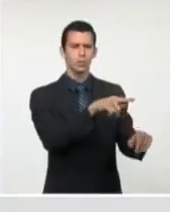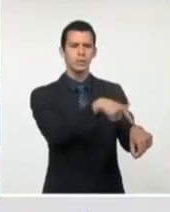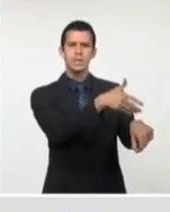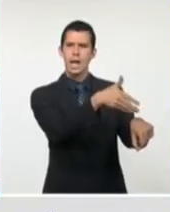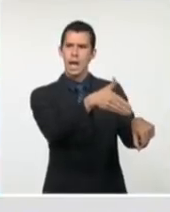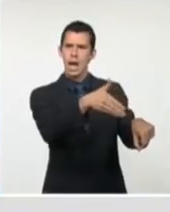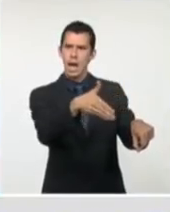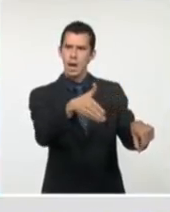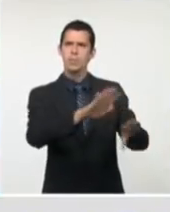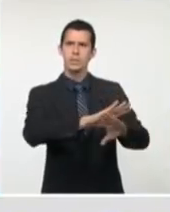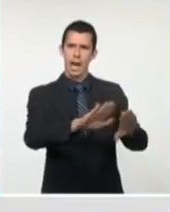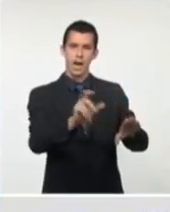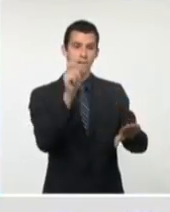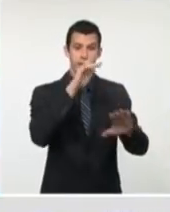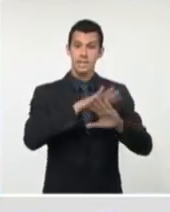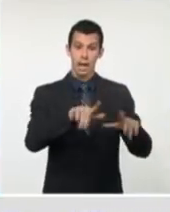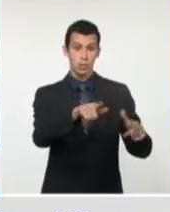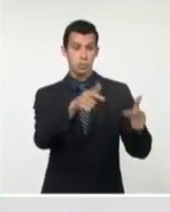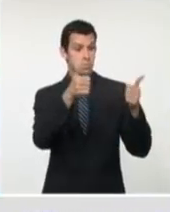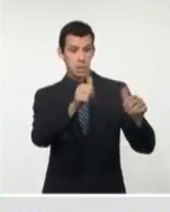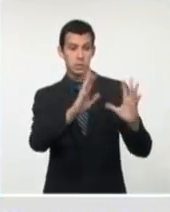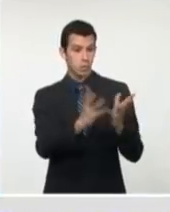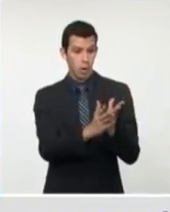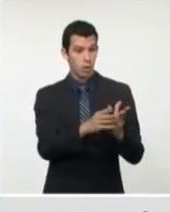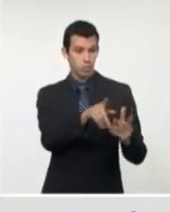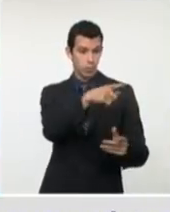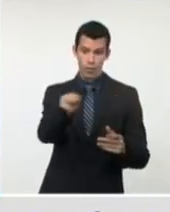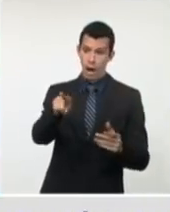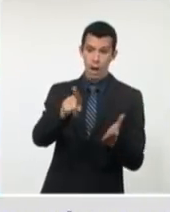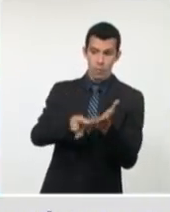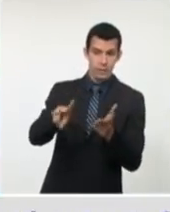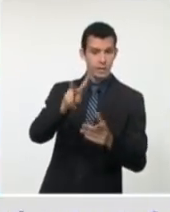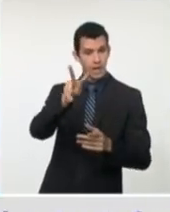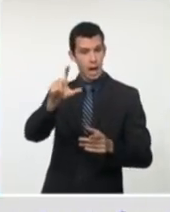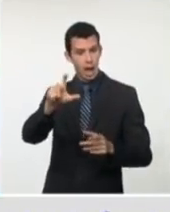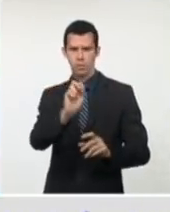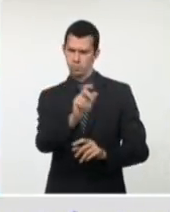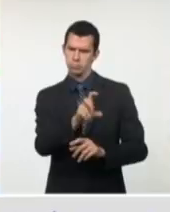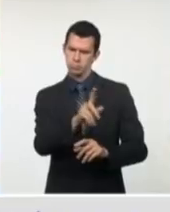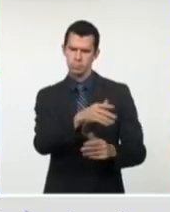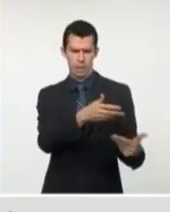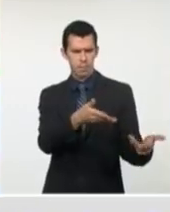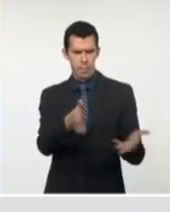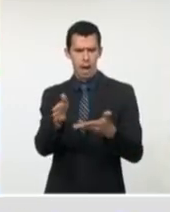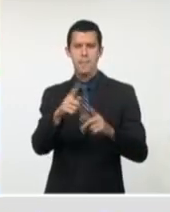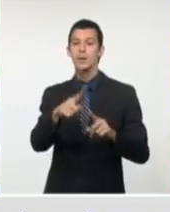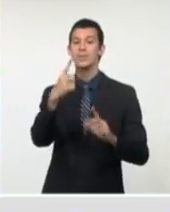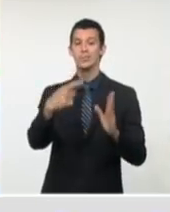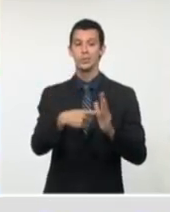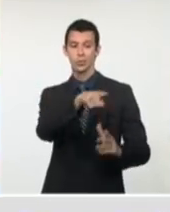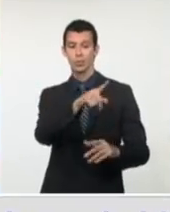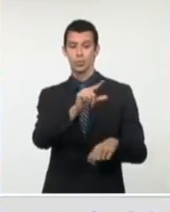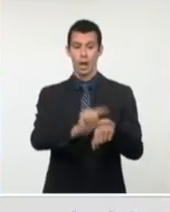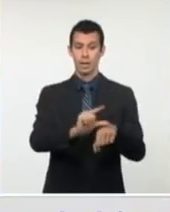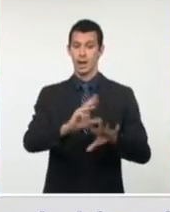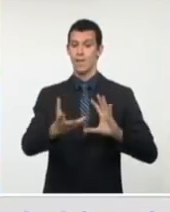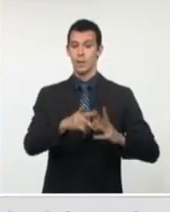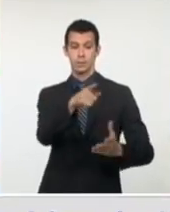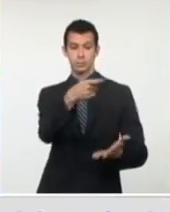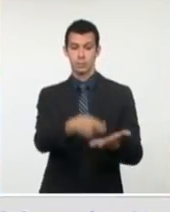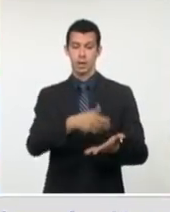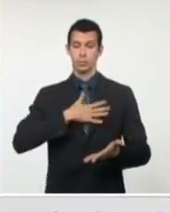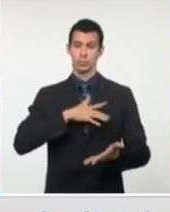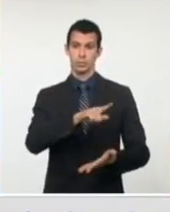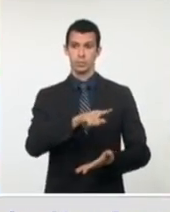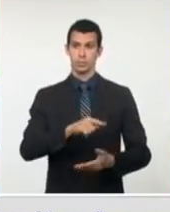sobrecargo del equipaje que muchas veces acompañan a estos viajeros nacionales. Este cobro,